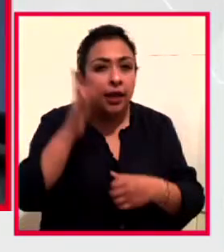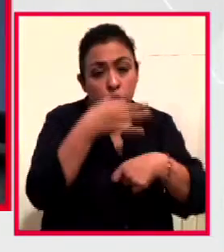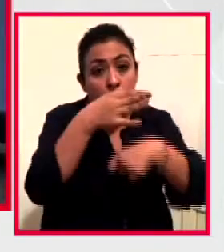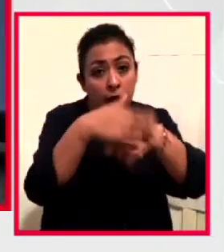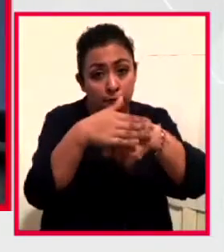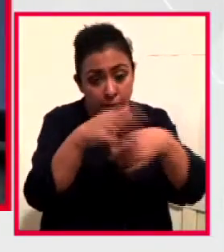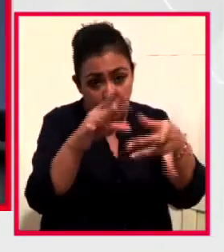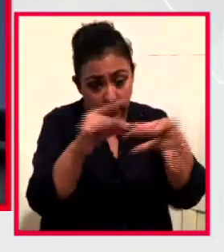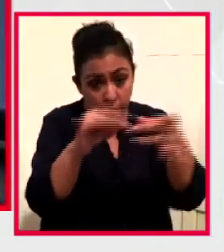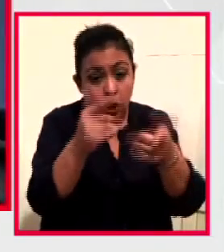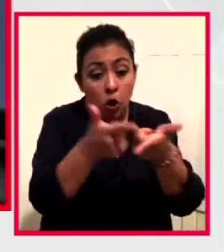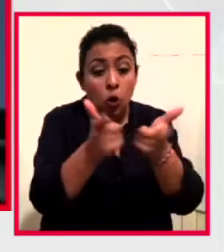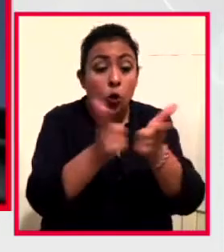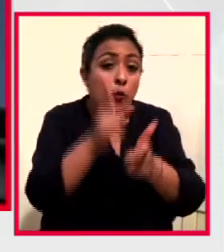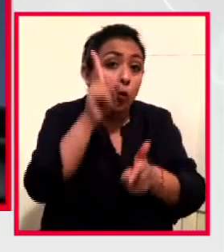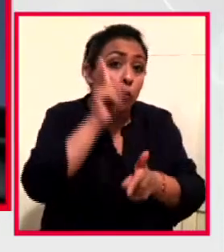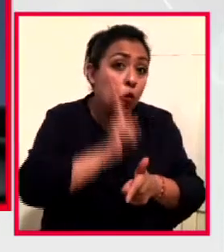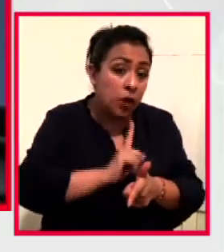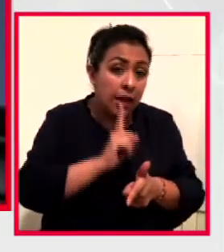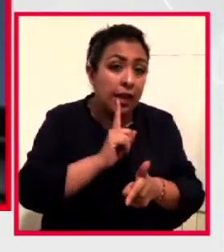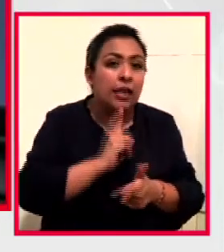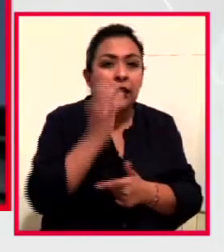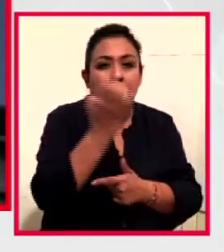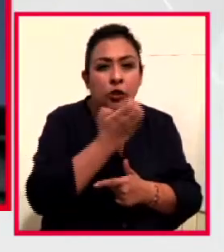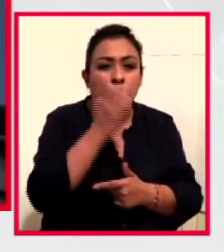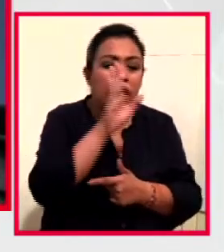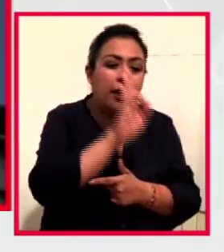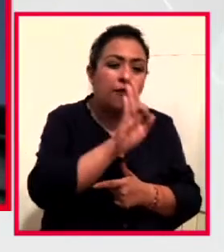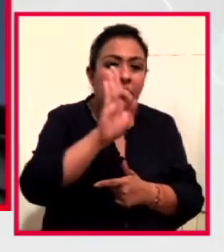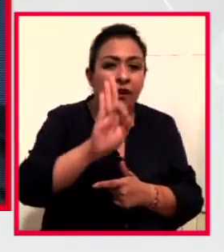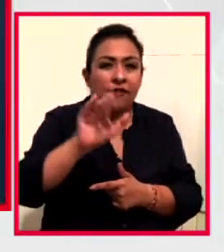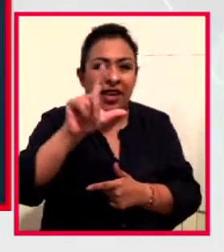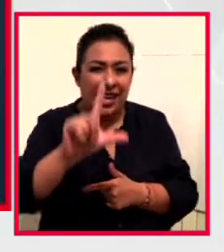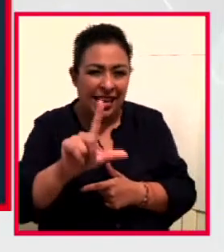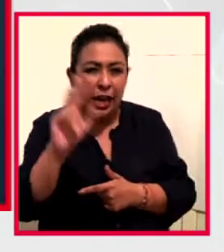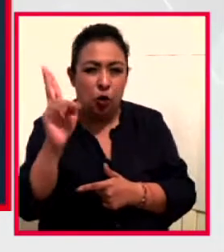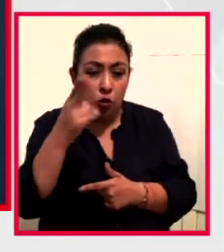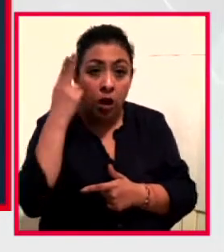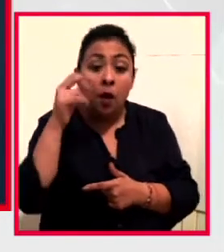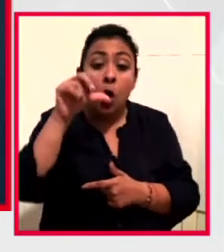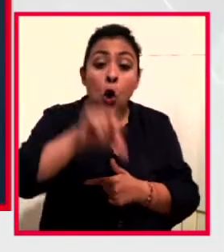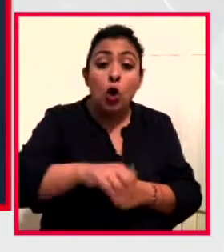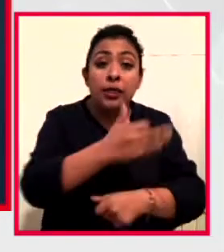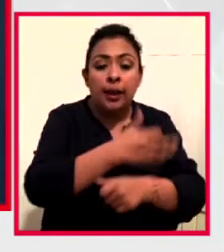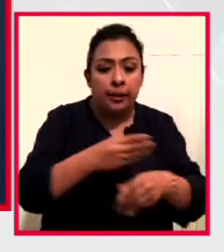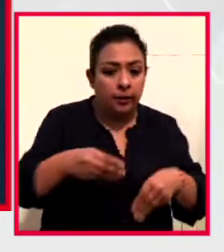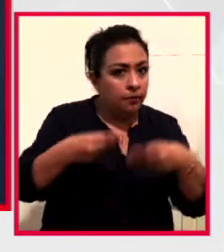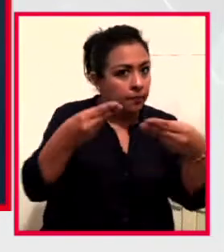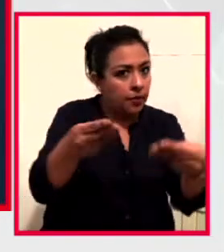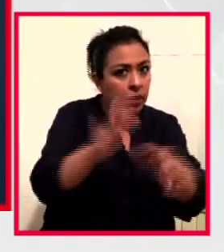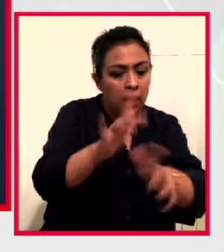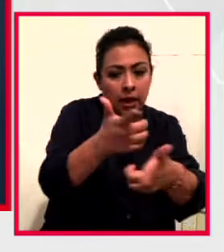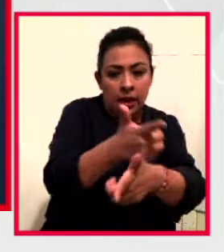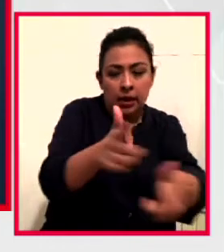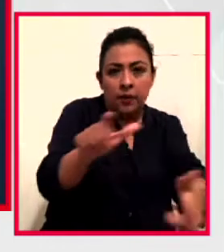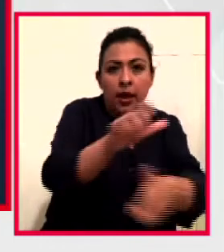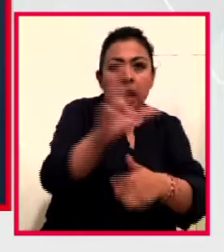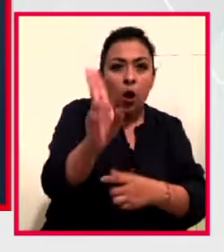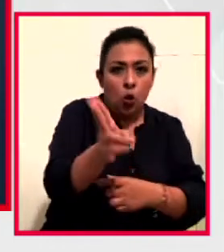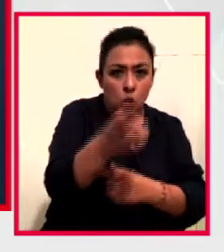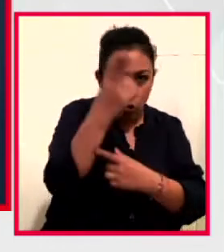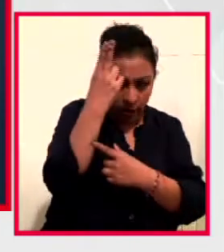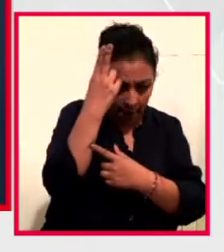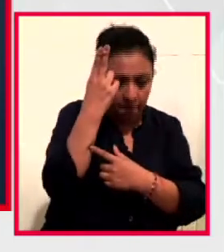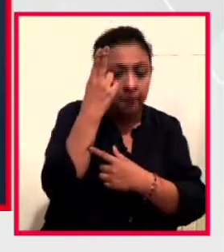el Grupo de Mujeres Organizadas de la Facultad de Filosofía y Letras entregó esta tarde las instalaciones a la Universidad Nacional